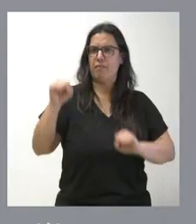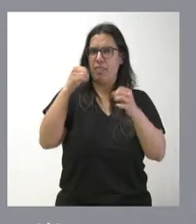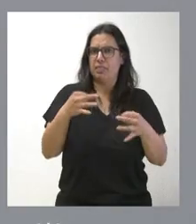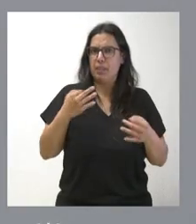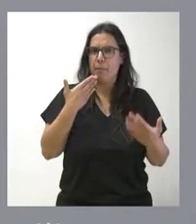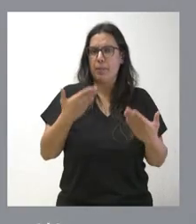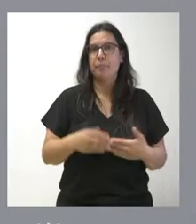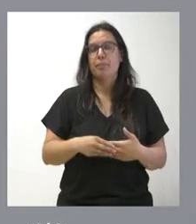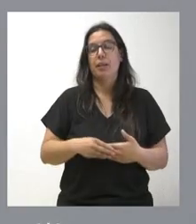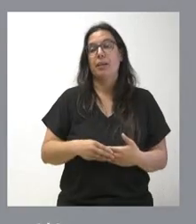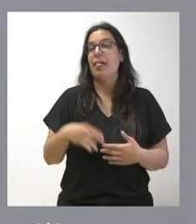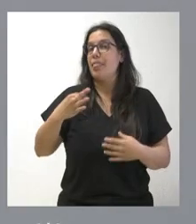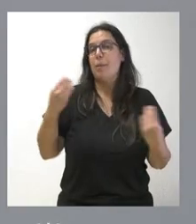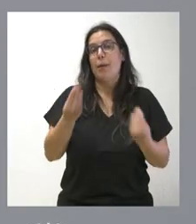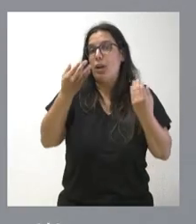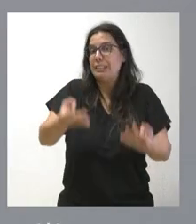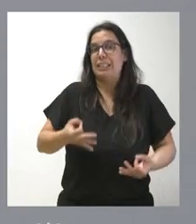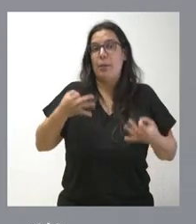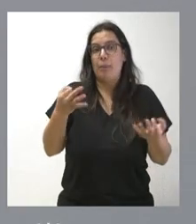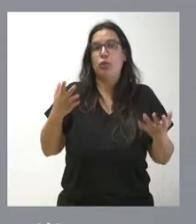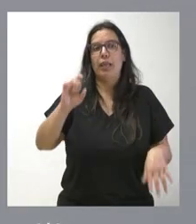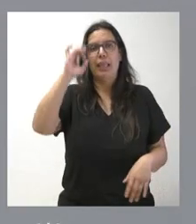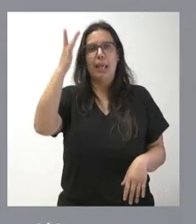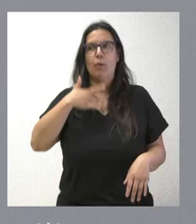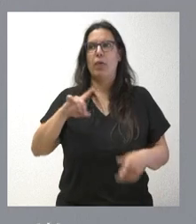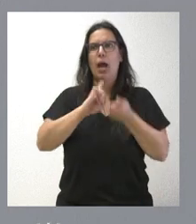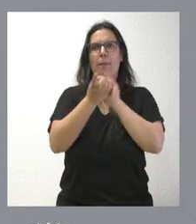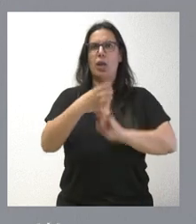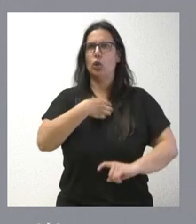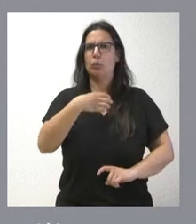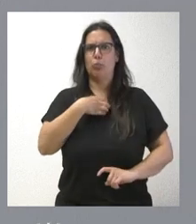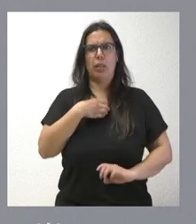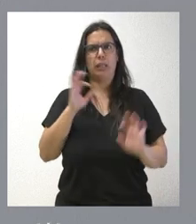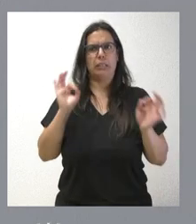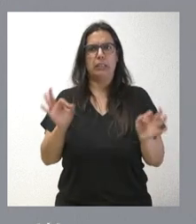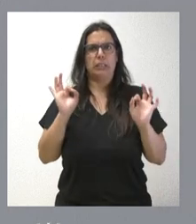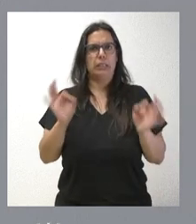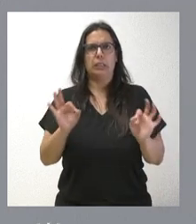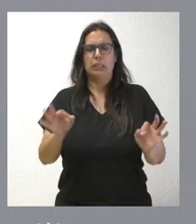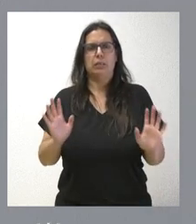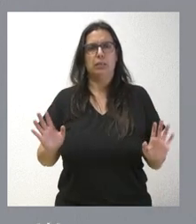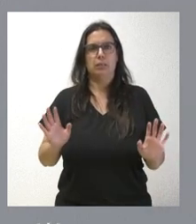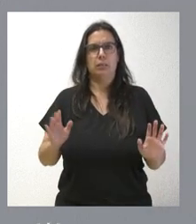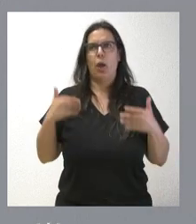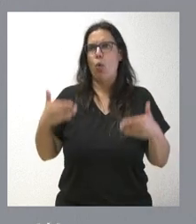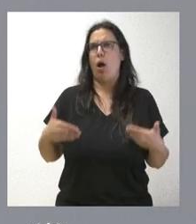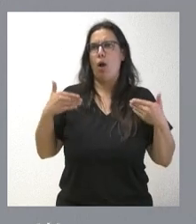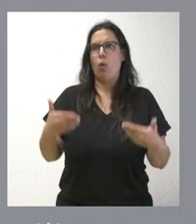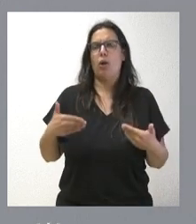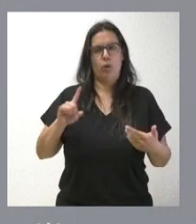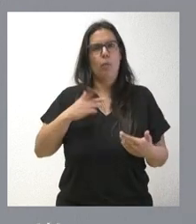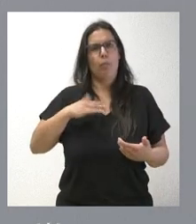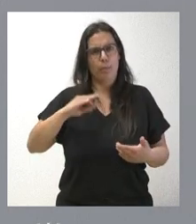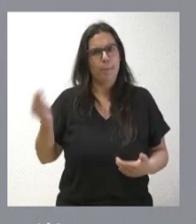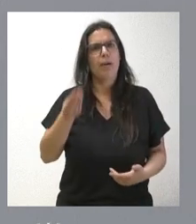Bueno, siempre hay que mejorar y, por tanto, esta idea de que no podemos cambiar porque siempre se han hecho las cosas de una forma, siempre se puede mejorar